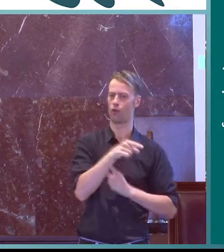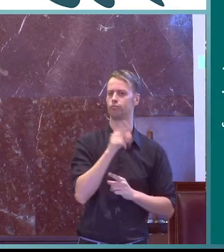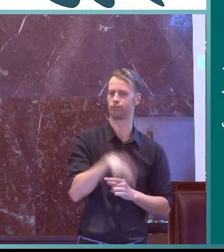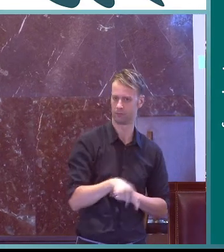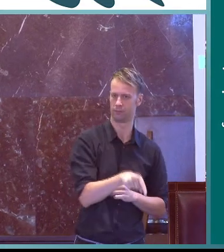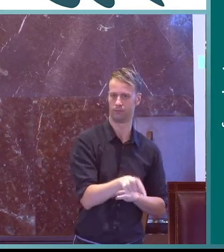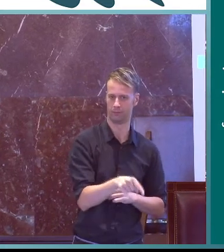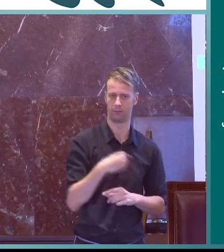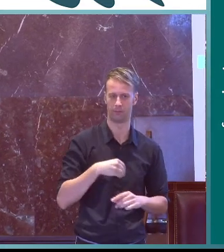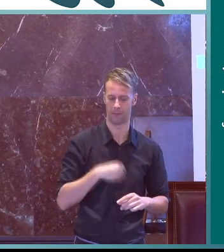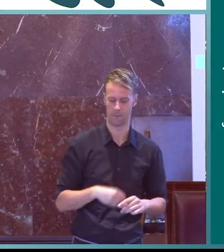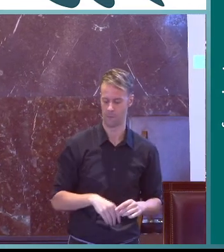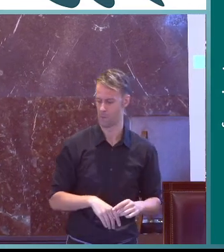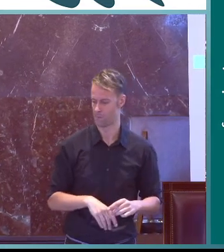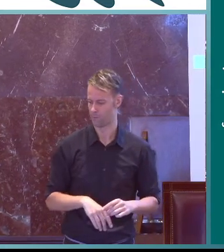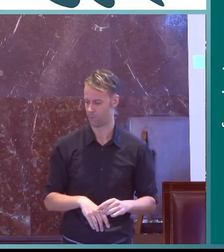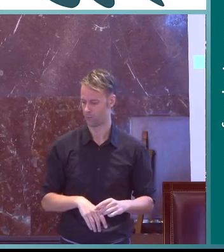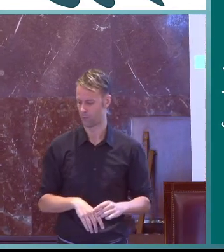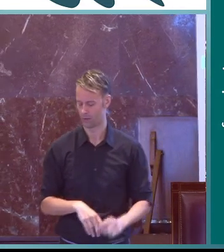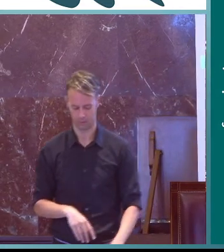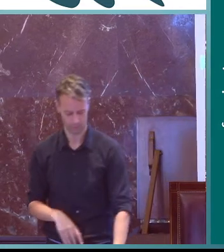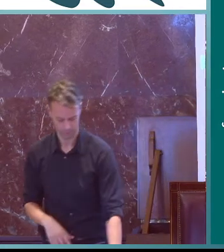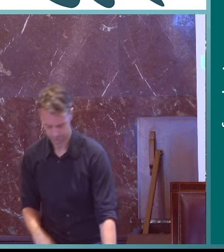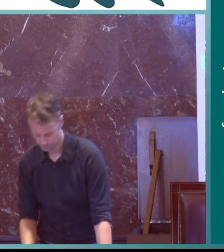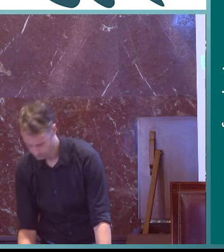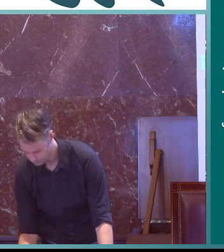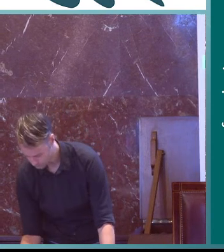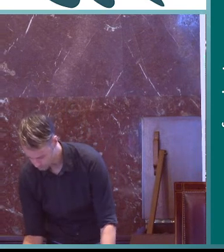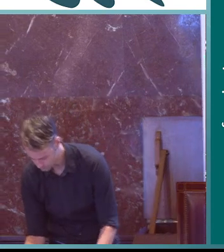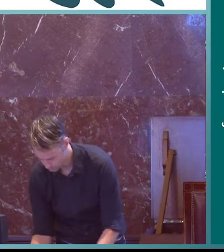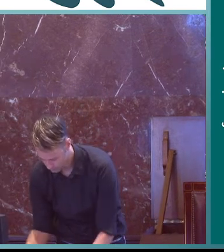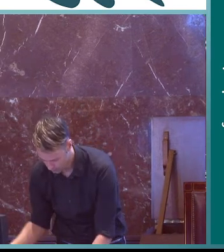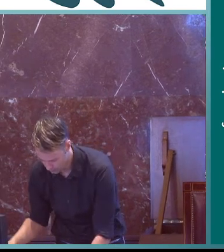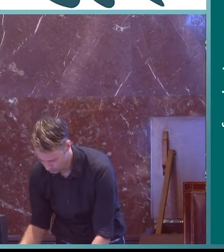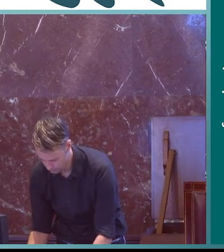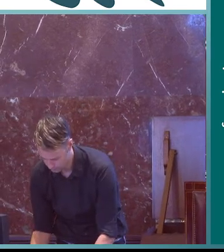situación que la lengua de signos sufre esa situación